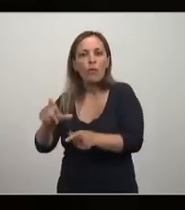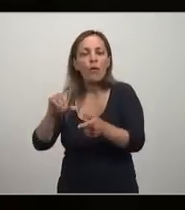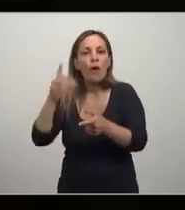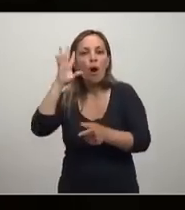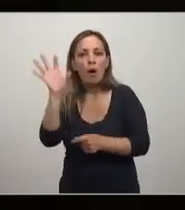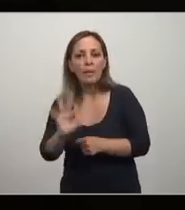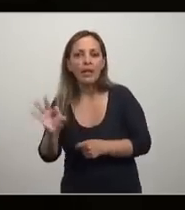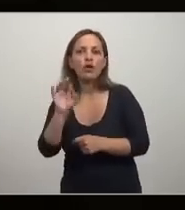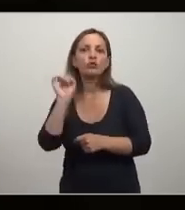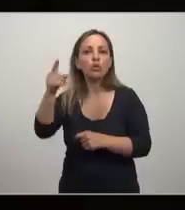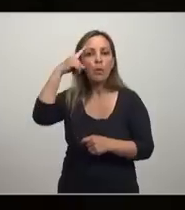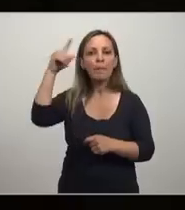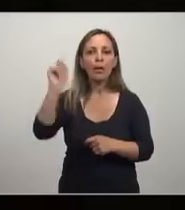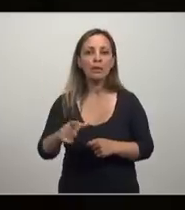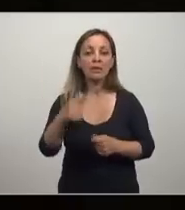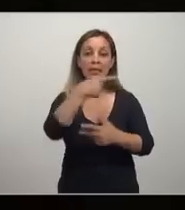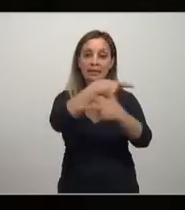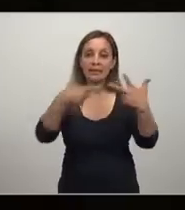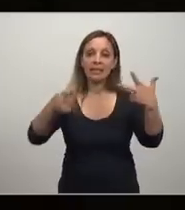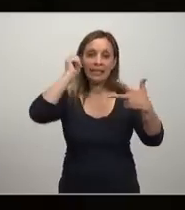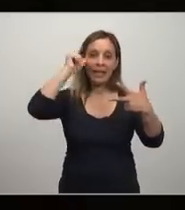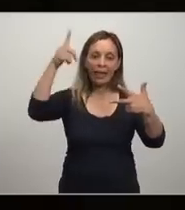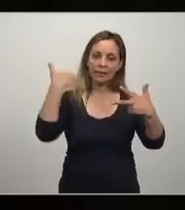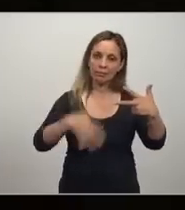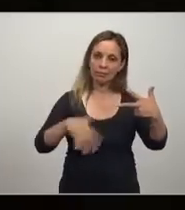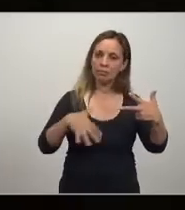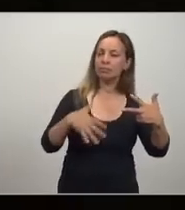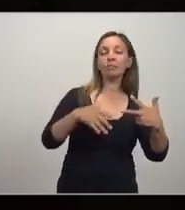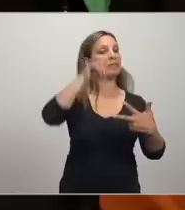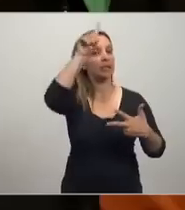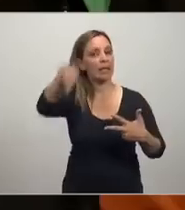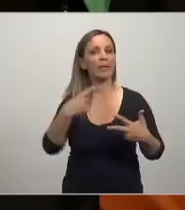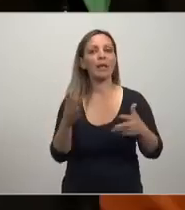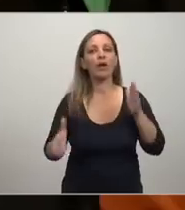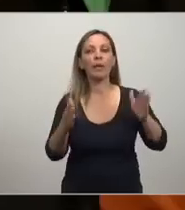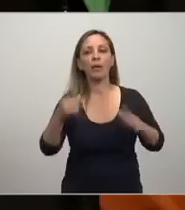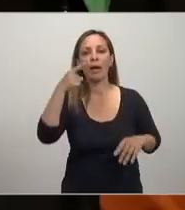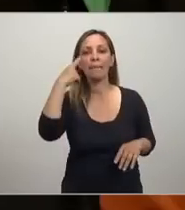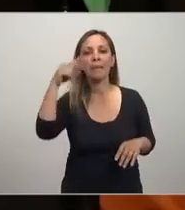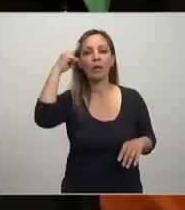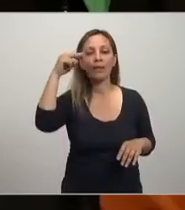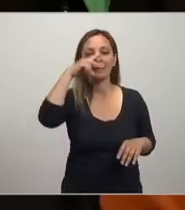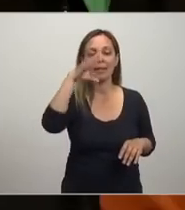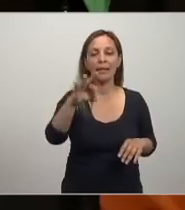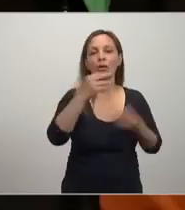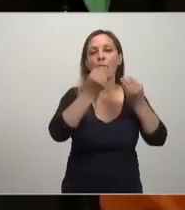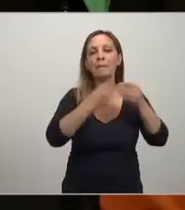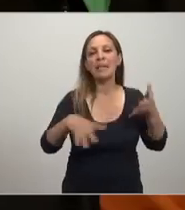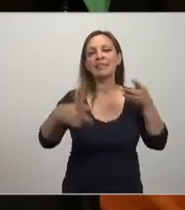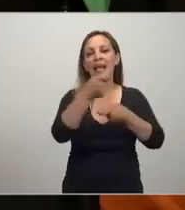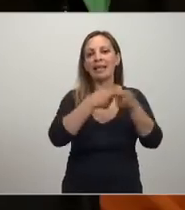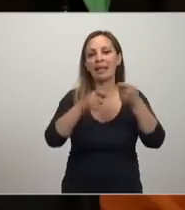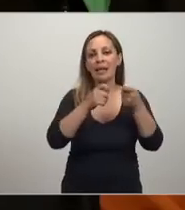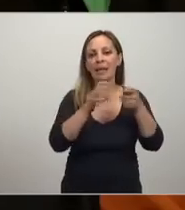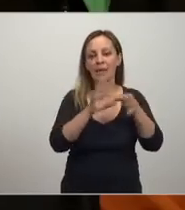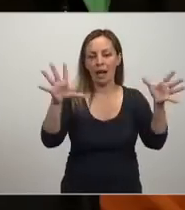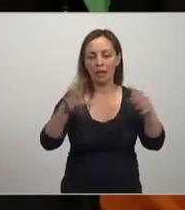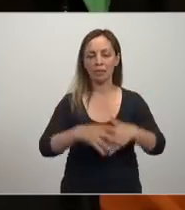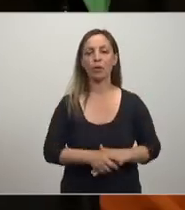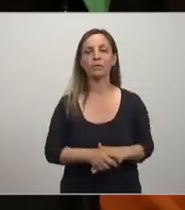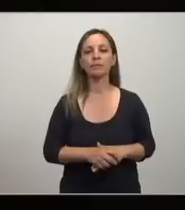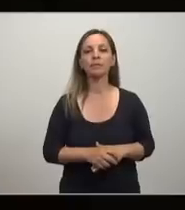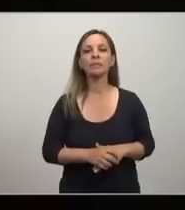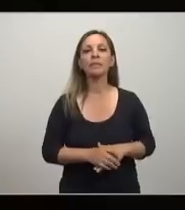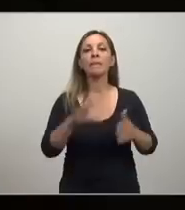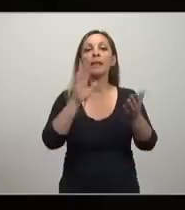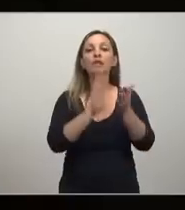Aquí tengo tres grandes ideas que surgieron a partir de los 70 con el regreso del neoliberalismo 70, 80 hasta nuestro día. La